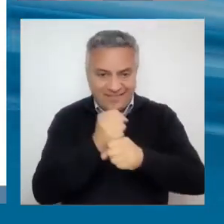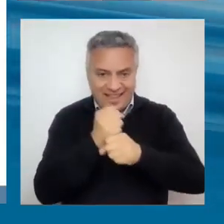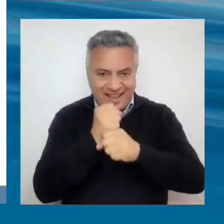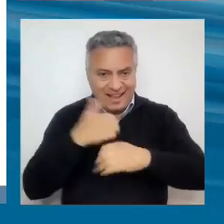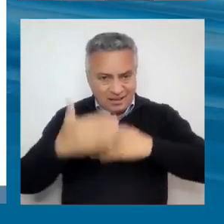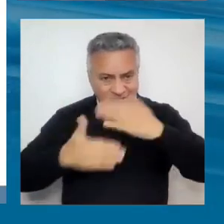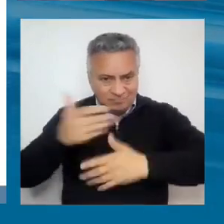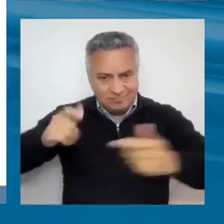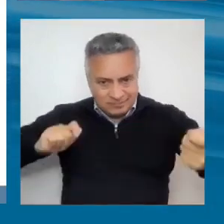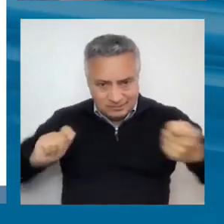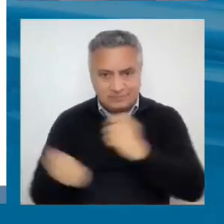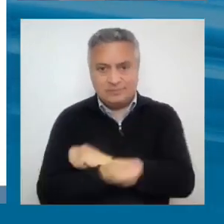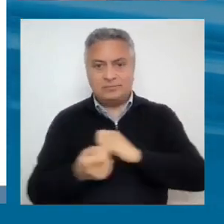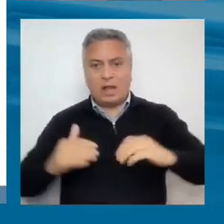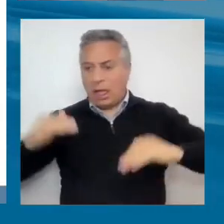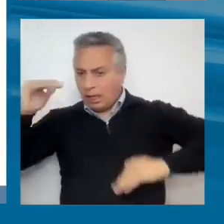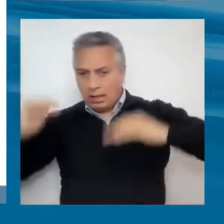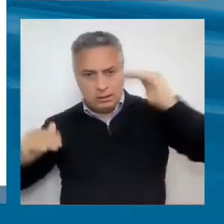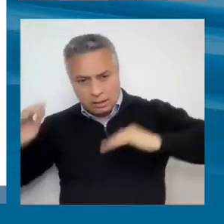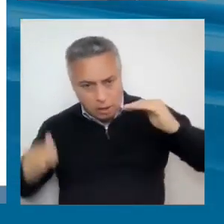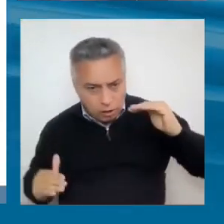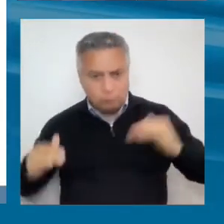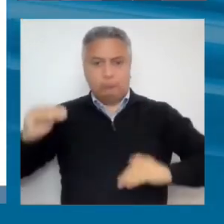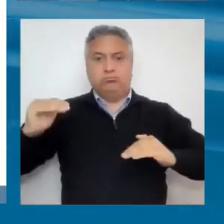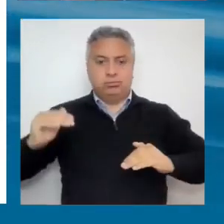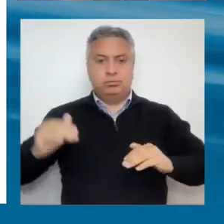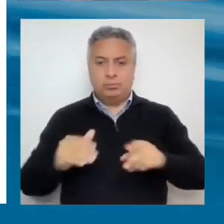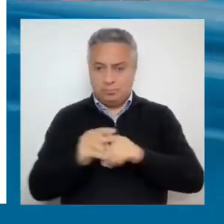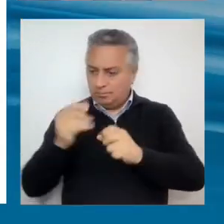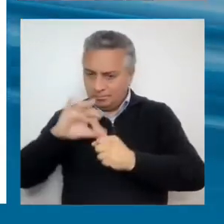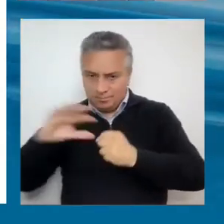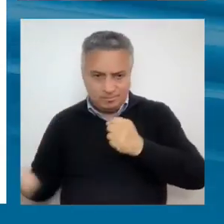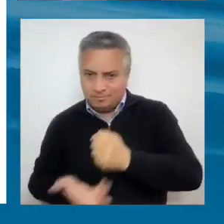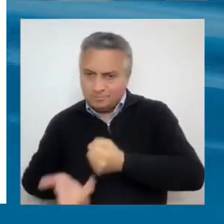crecimiento más verde y sostenible y la movilización de recursos para el desarrollo.